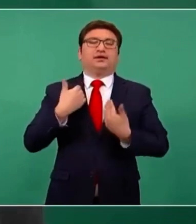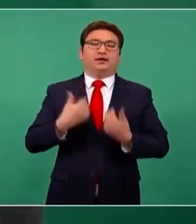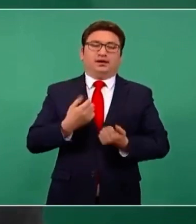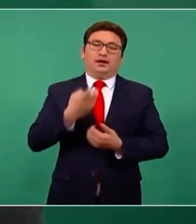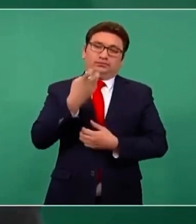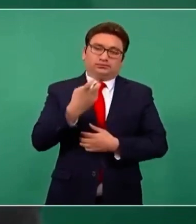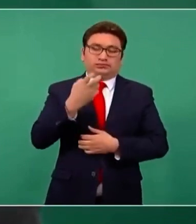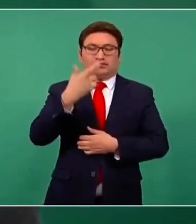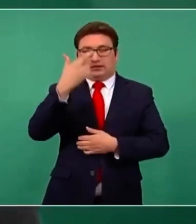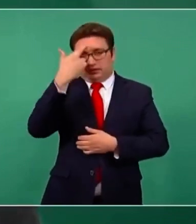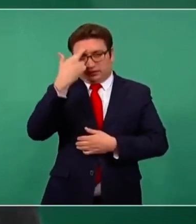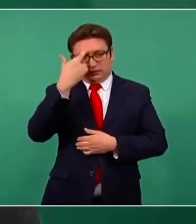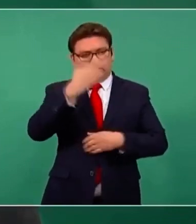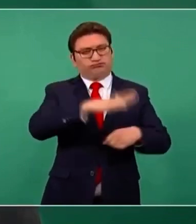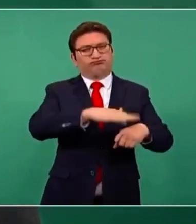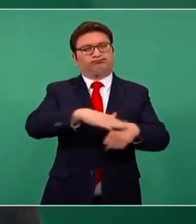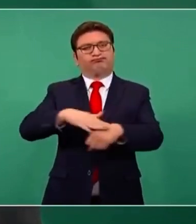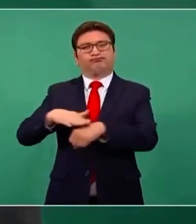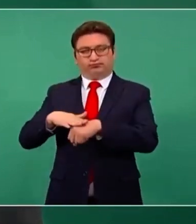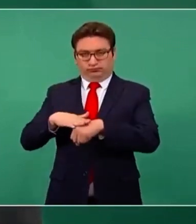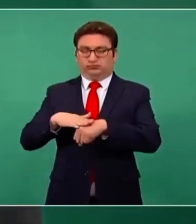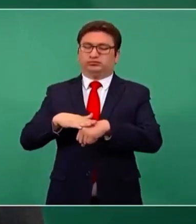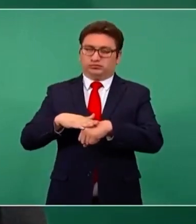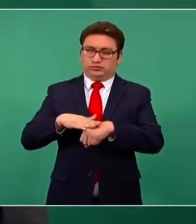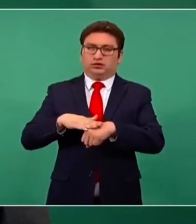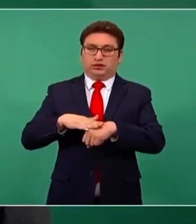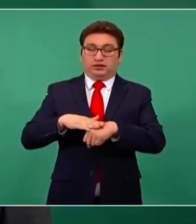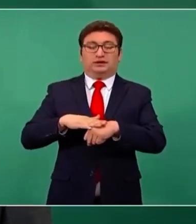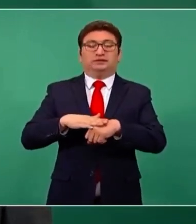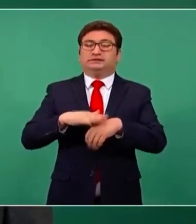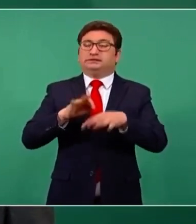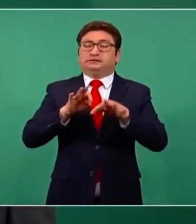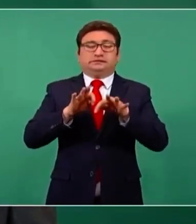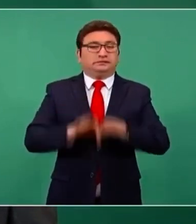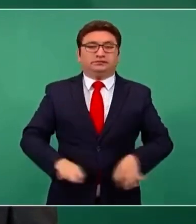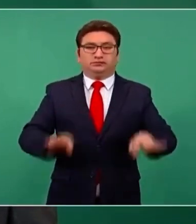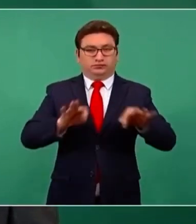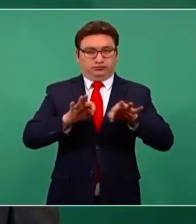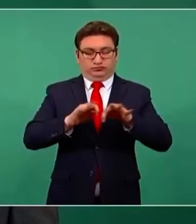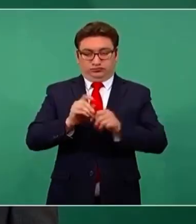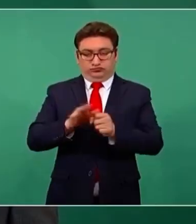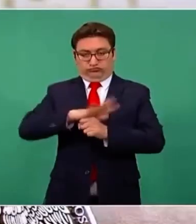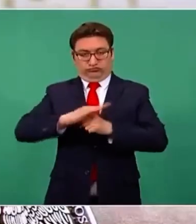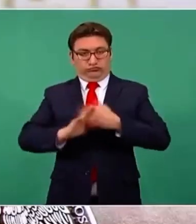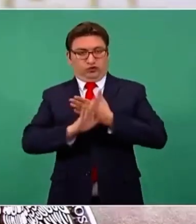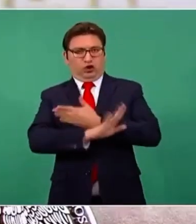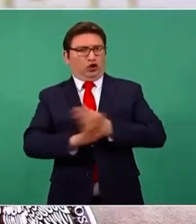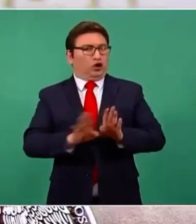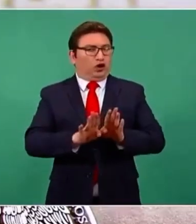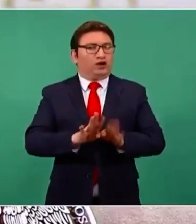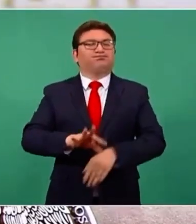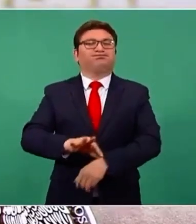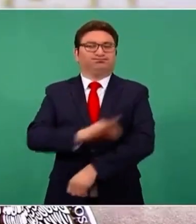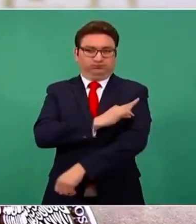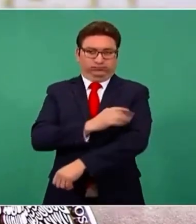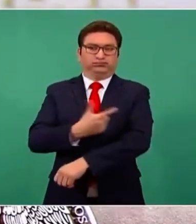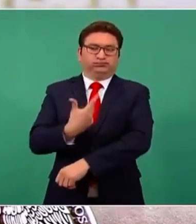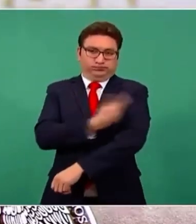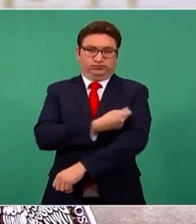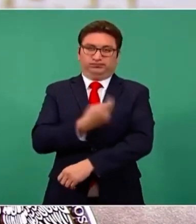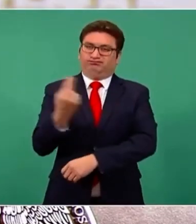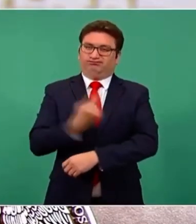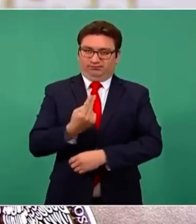recordar que la medida de prevención fundamental para la epidemia de COVID es vacunarse. Como hemos